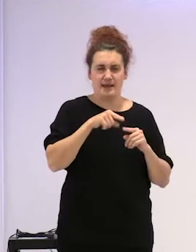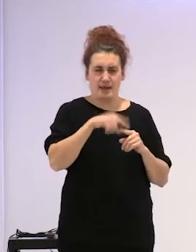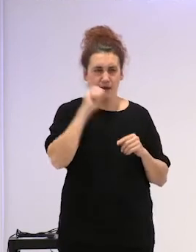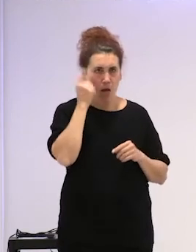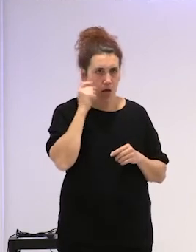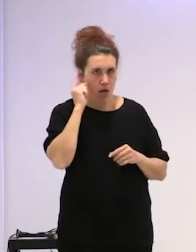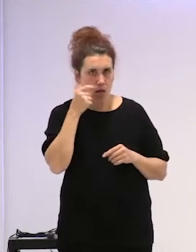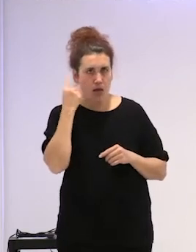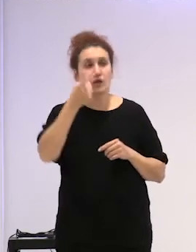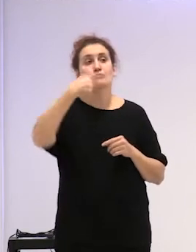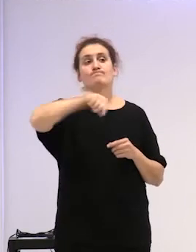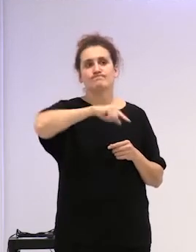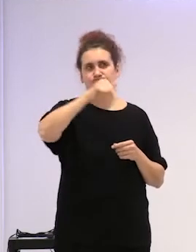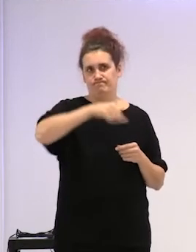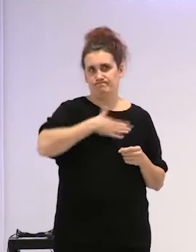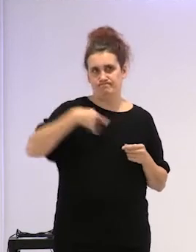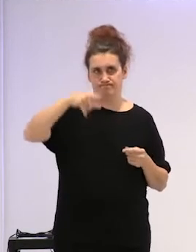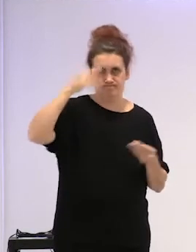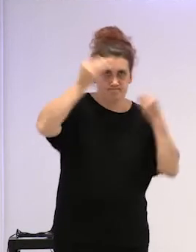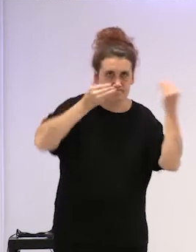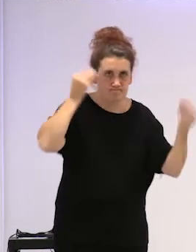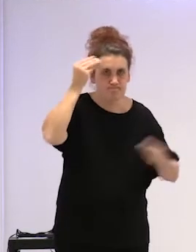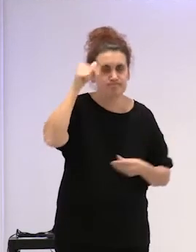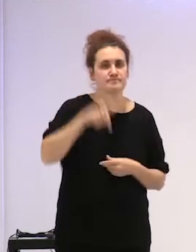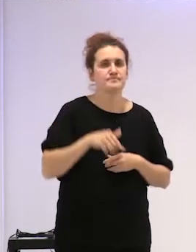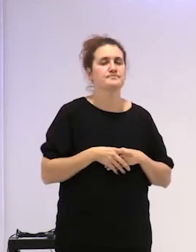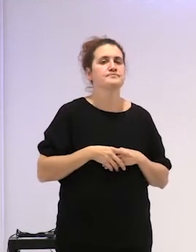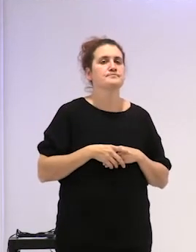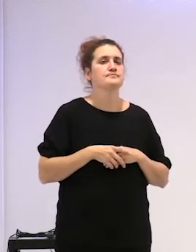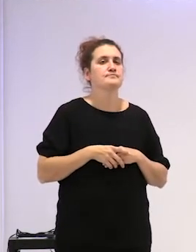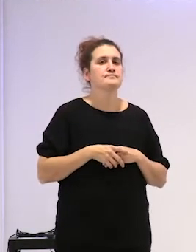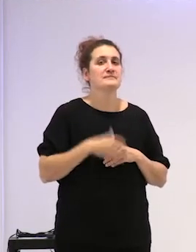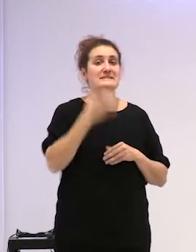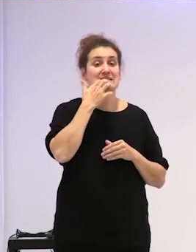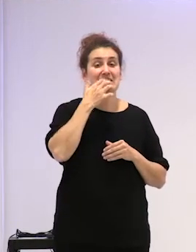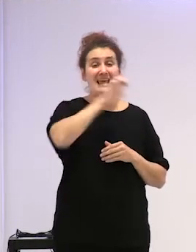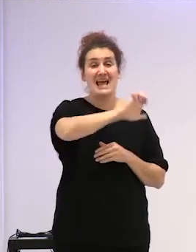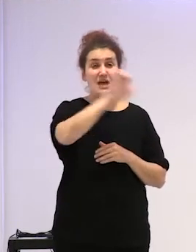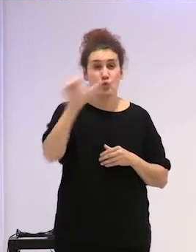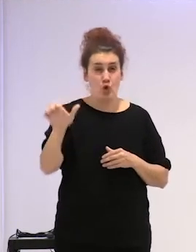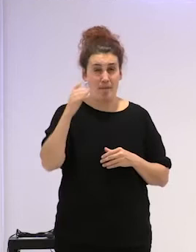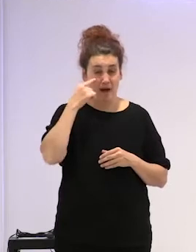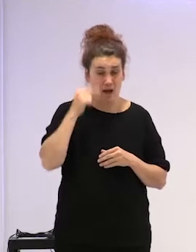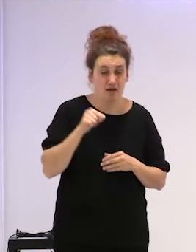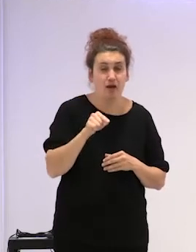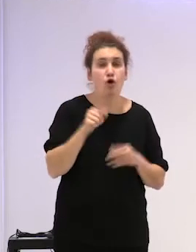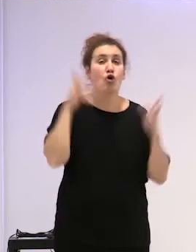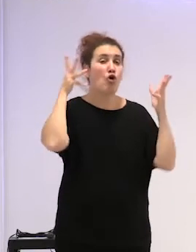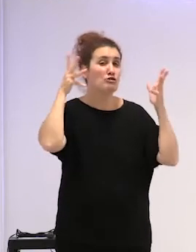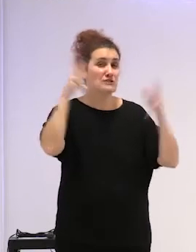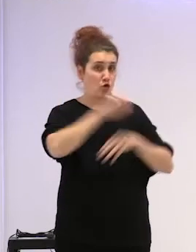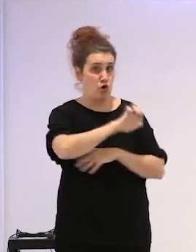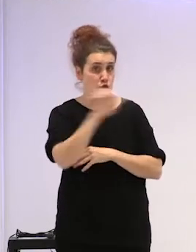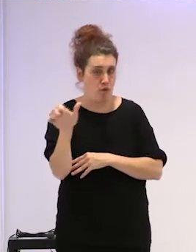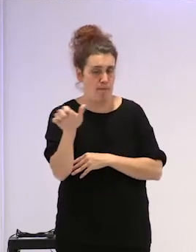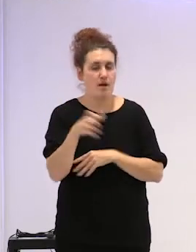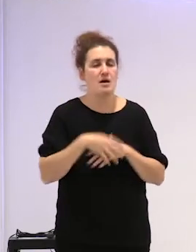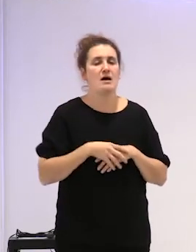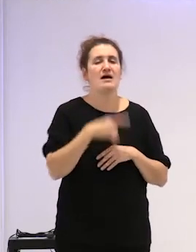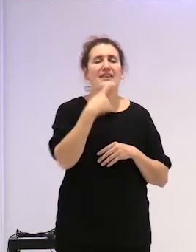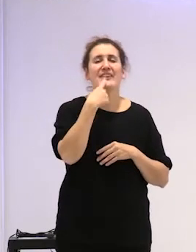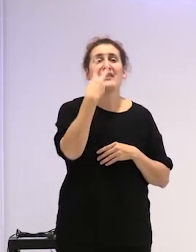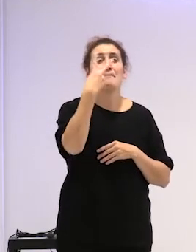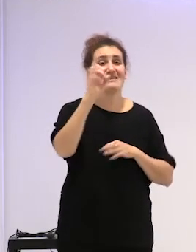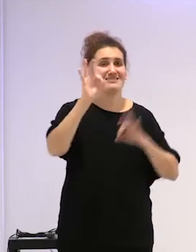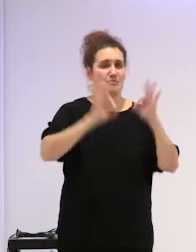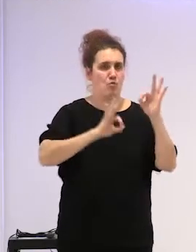que reflexionamos aquí. Si bajamos un poco más a Europa, el Consejo de Europa nos dice que el 20